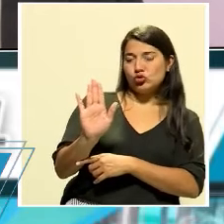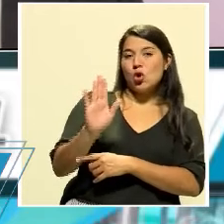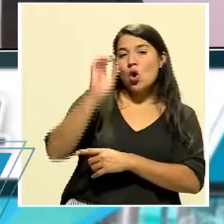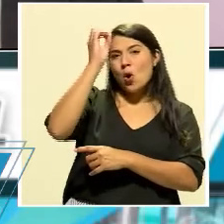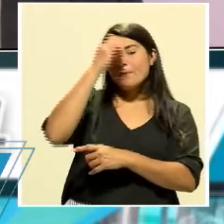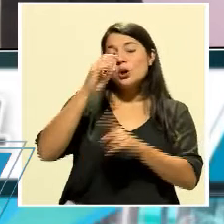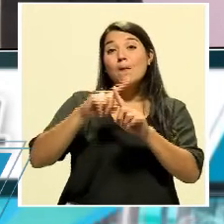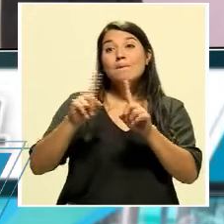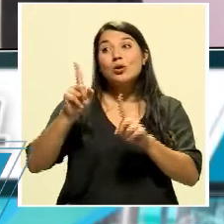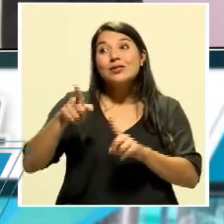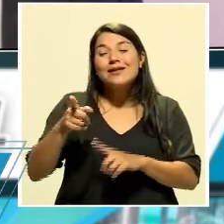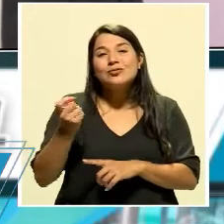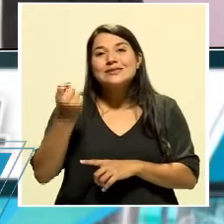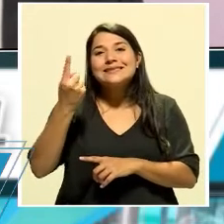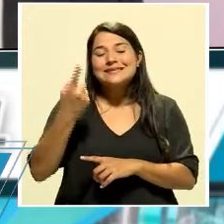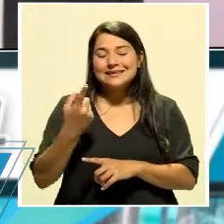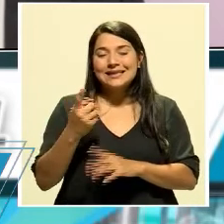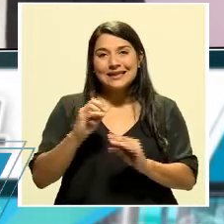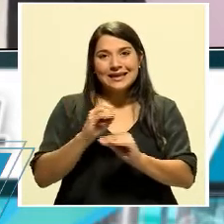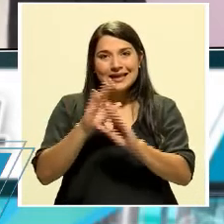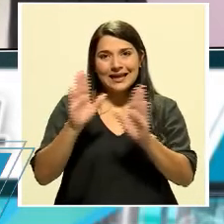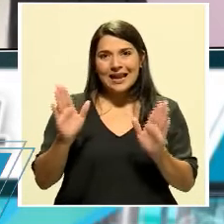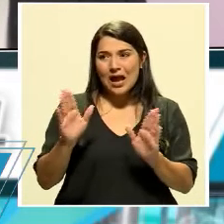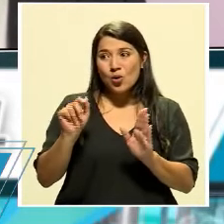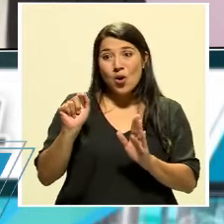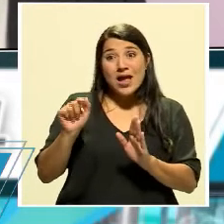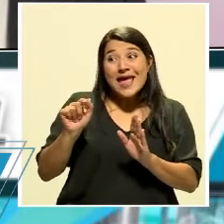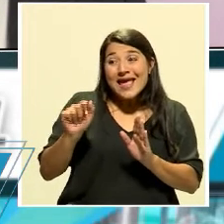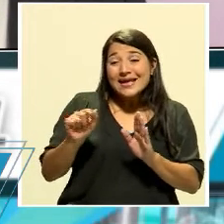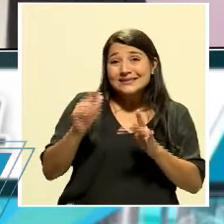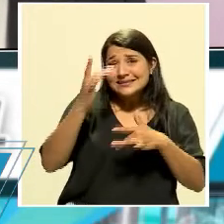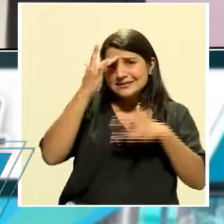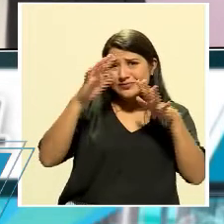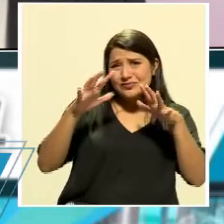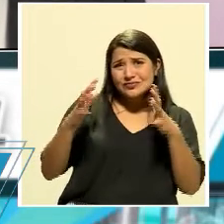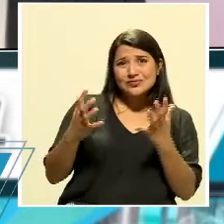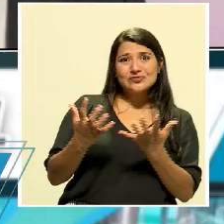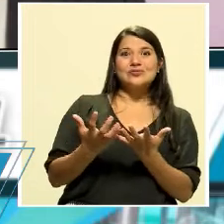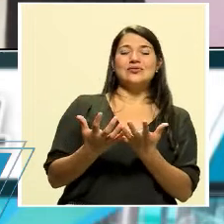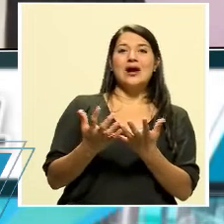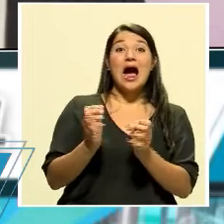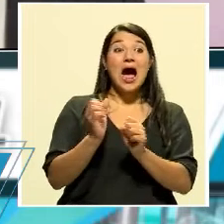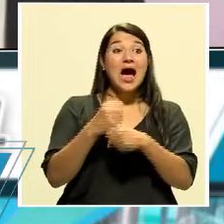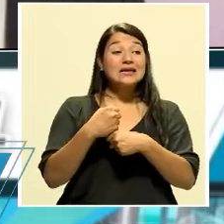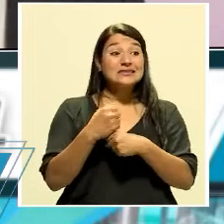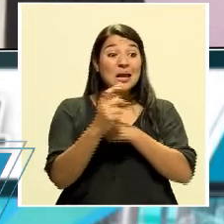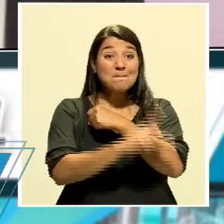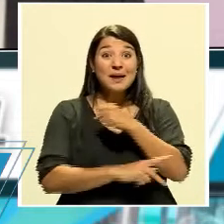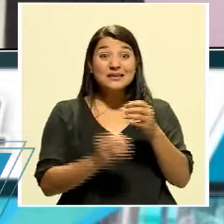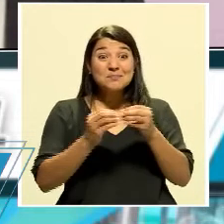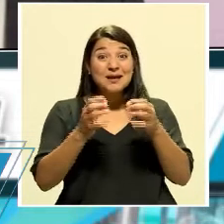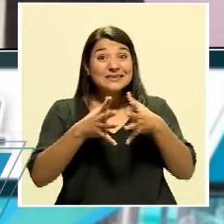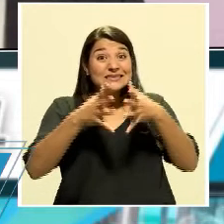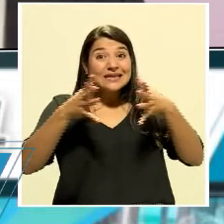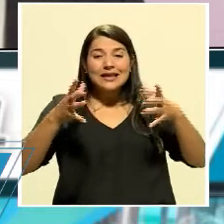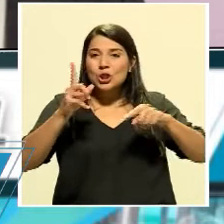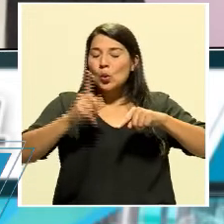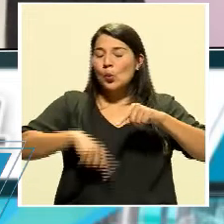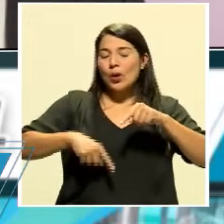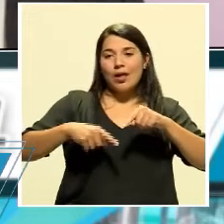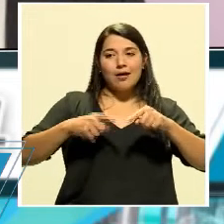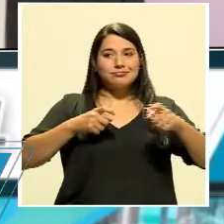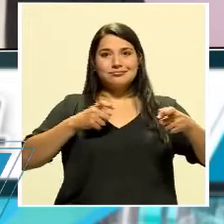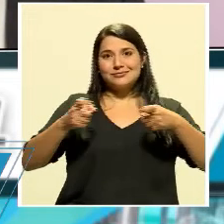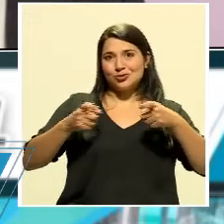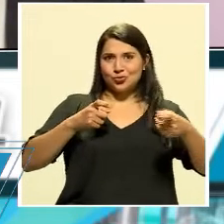claro que esto, vea, ha doblado a potencias mundiales, que tienen mucho más recursos que nosotros, los ha arrodillado, los ha hincado, ¿verdad?,